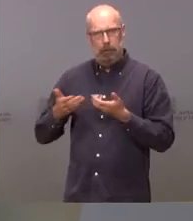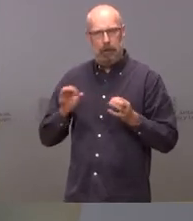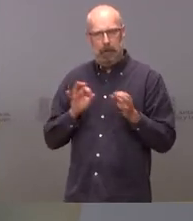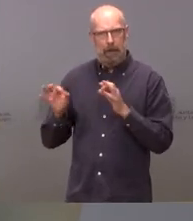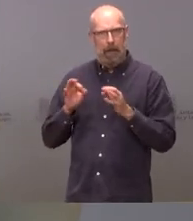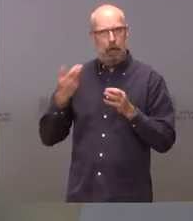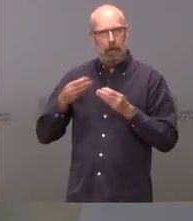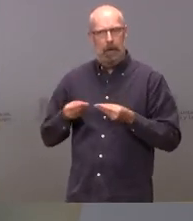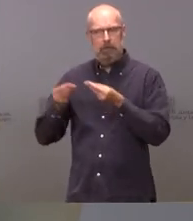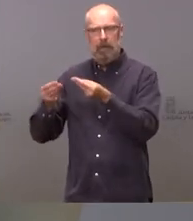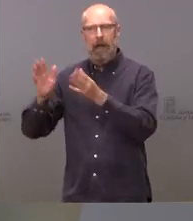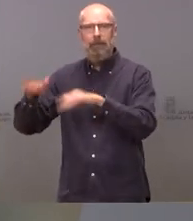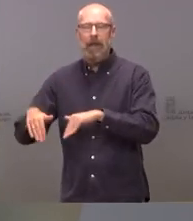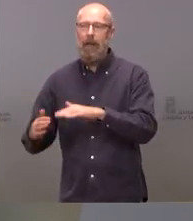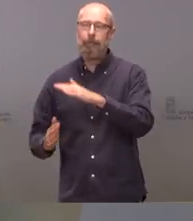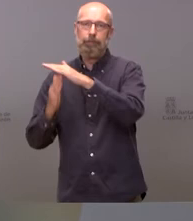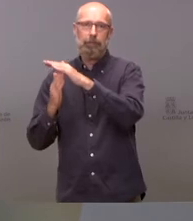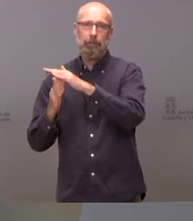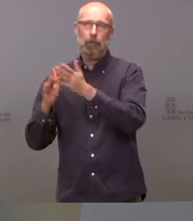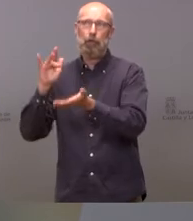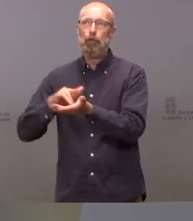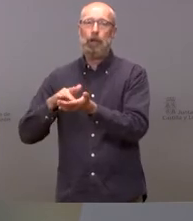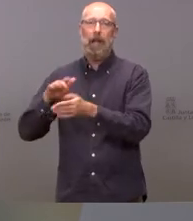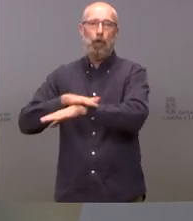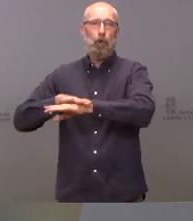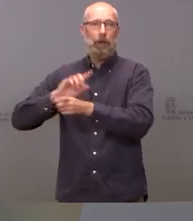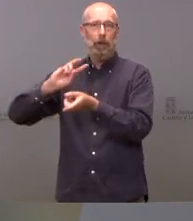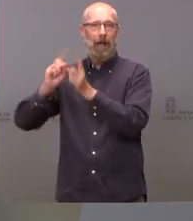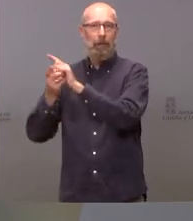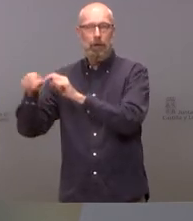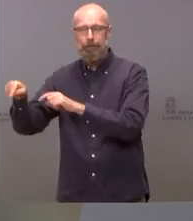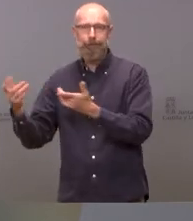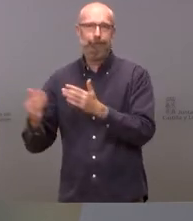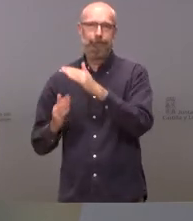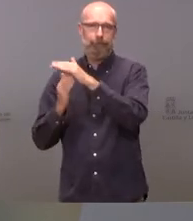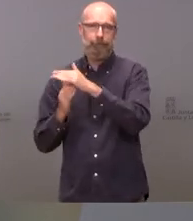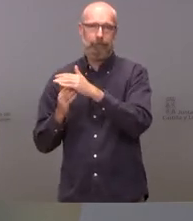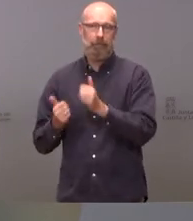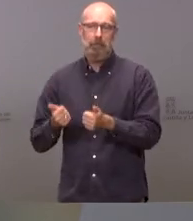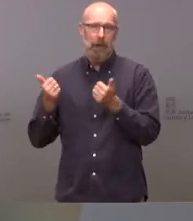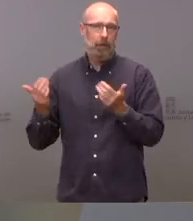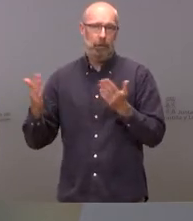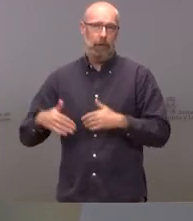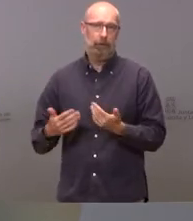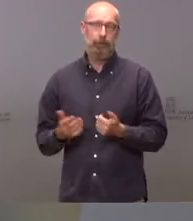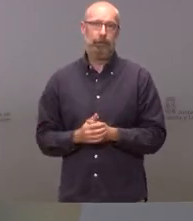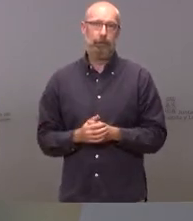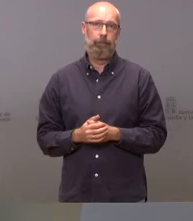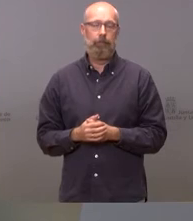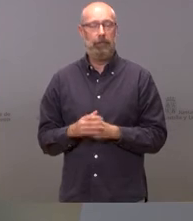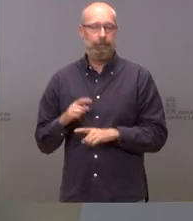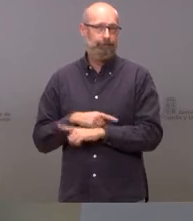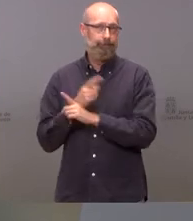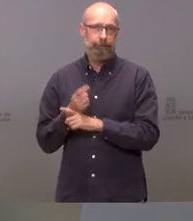remitido pero no tuvo continuidad con el cambio de gobierno y por tanto ahí está no ha tenido éxito nosotros reclamamos